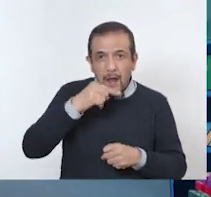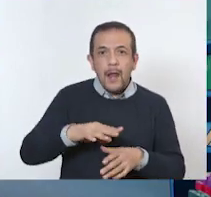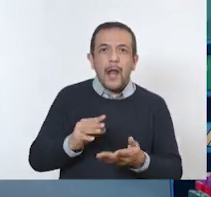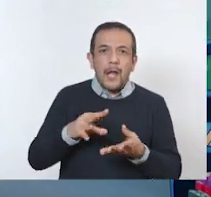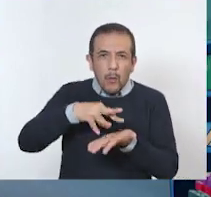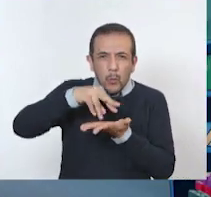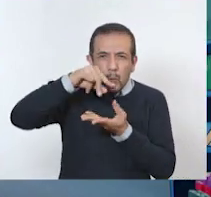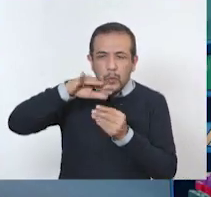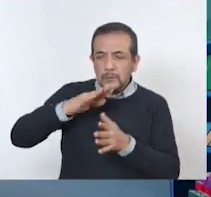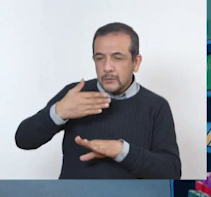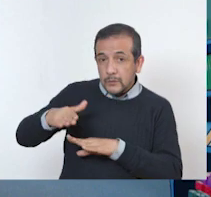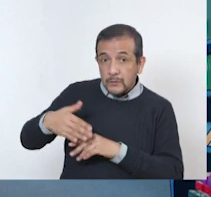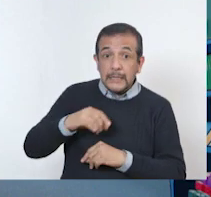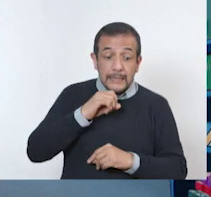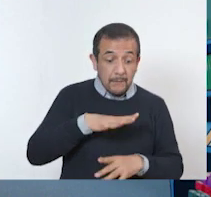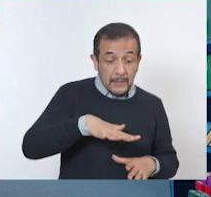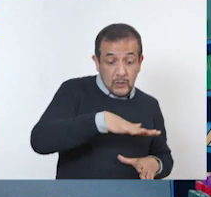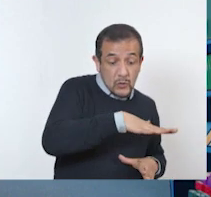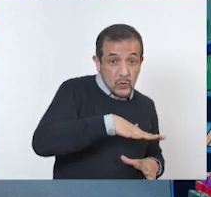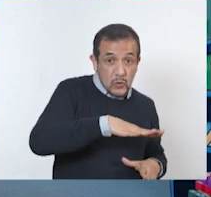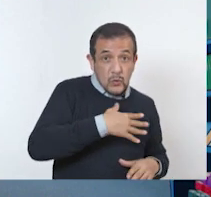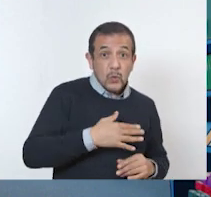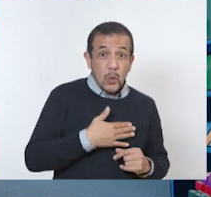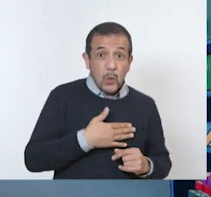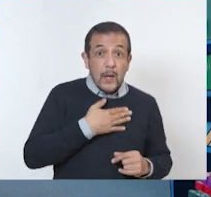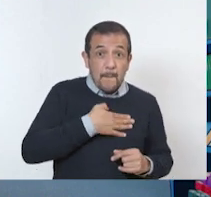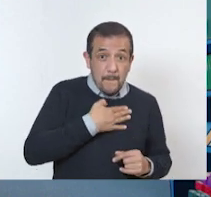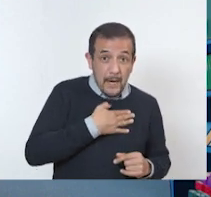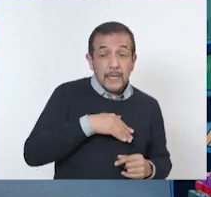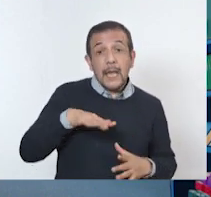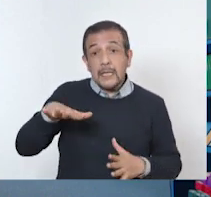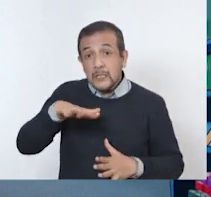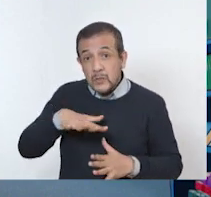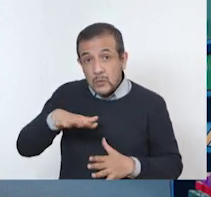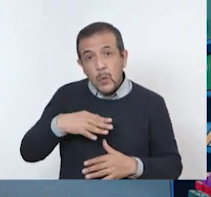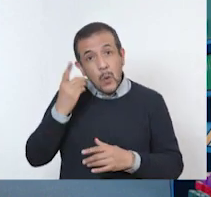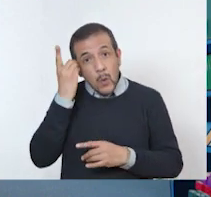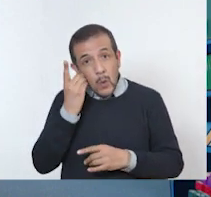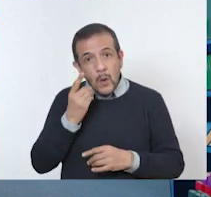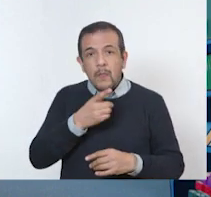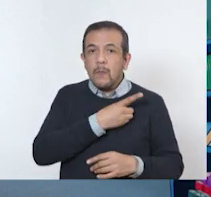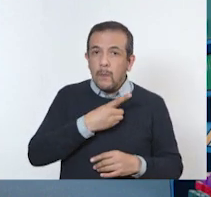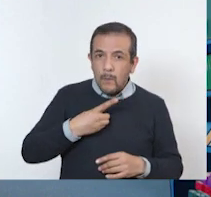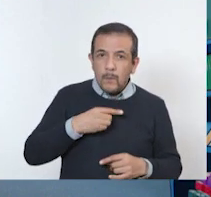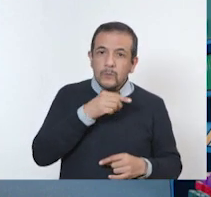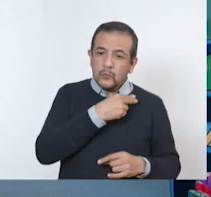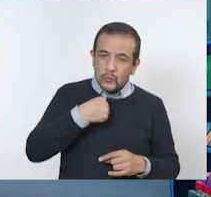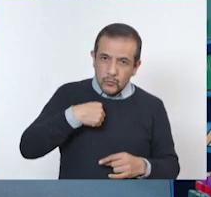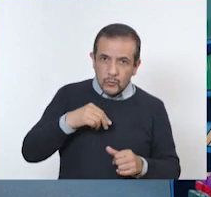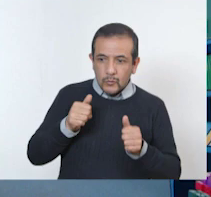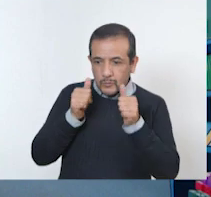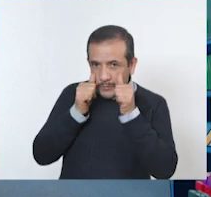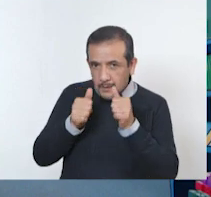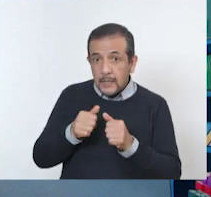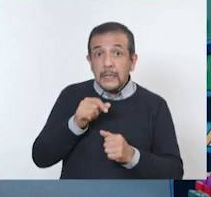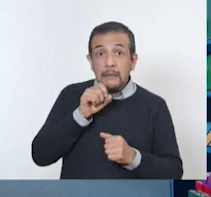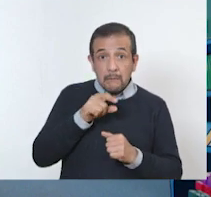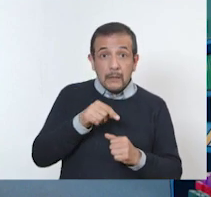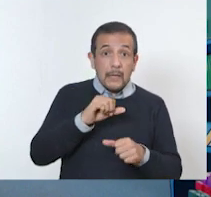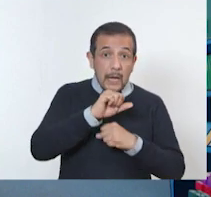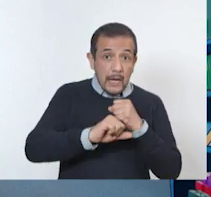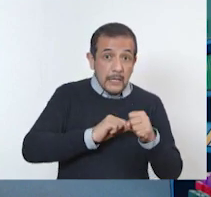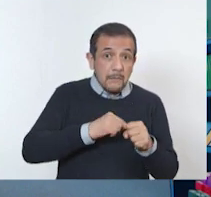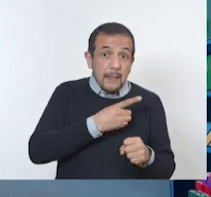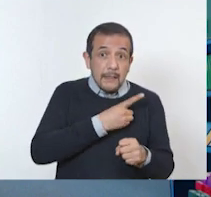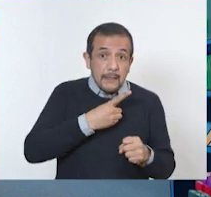limpia el área donde van al baño, donde duermen, que tengan un espacio en donde puede resguardarse del frío,